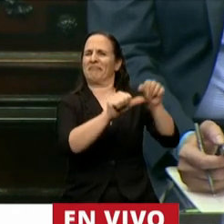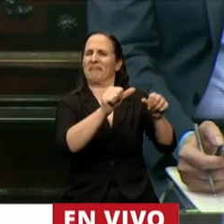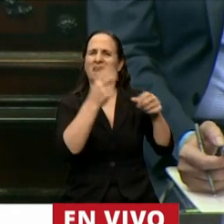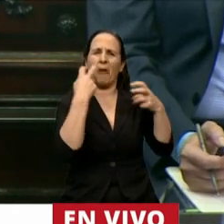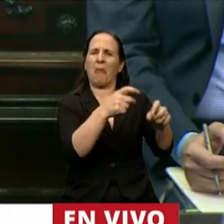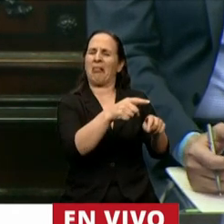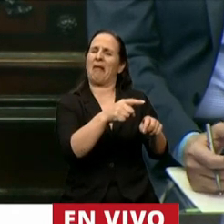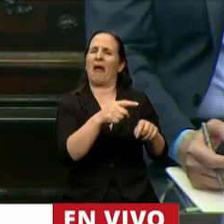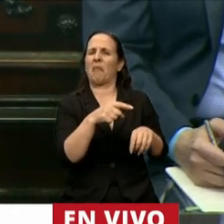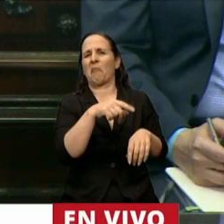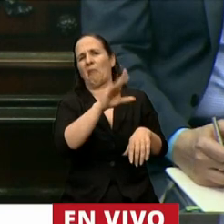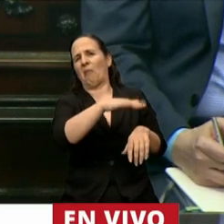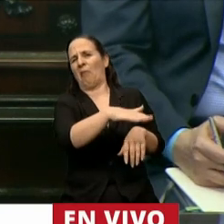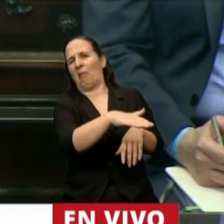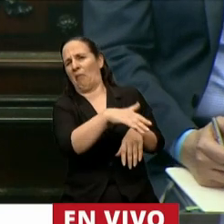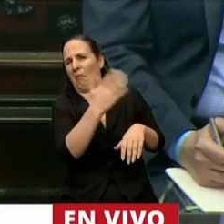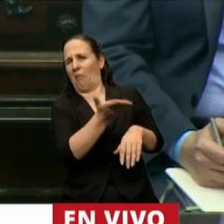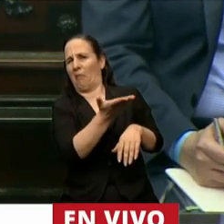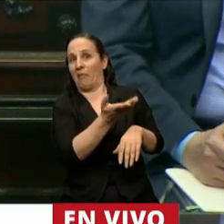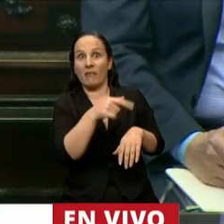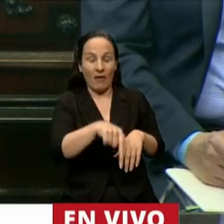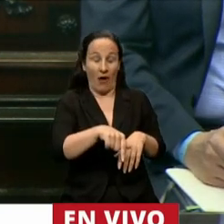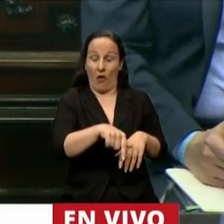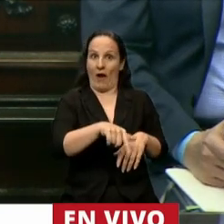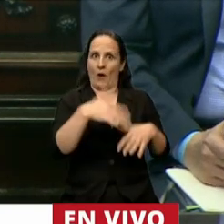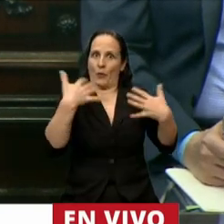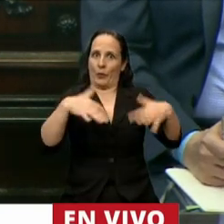y sin embargo lo vitales y lo importante que son el día de hoy